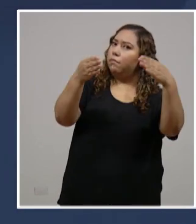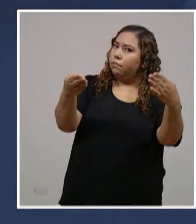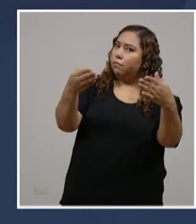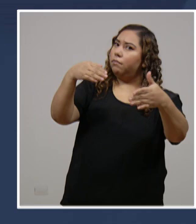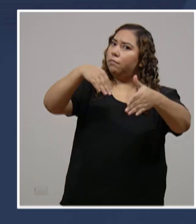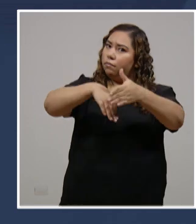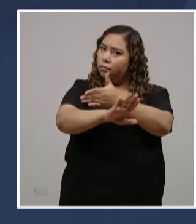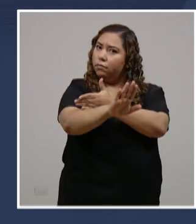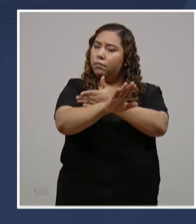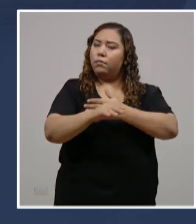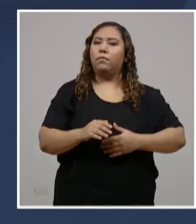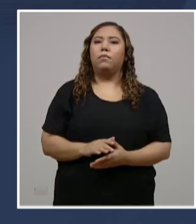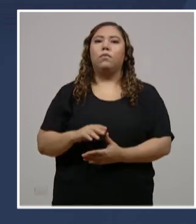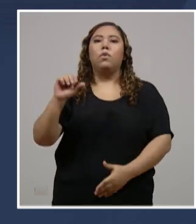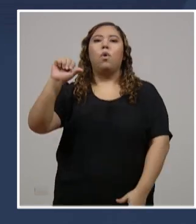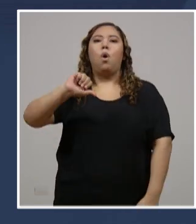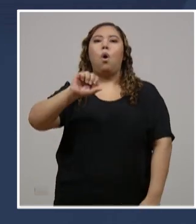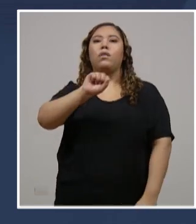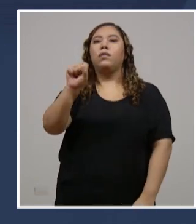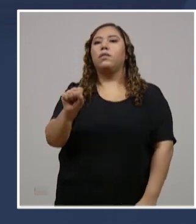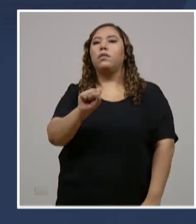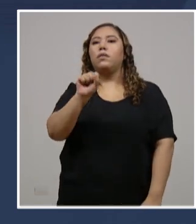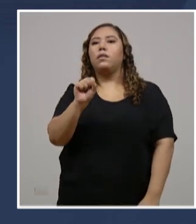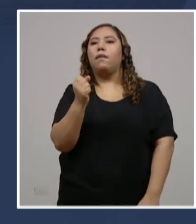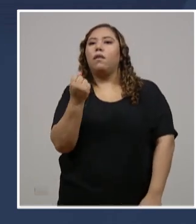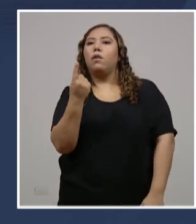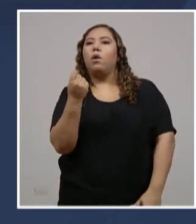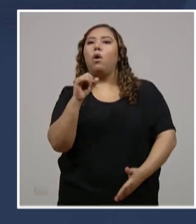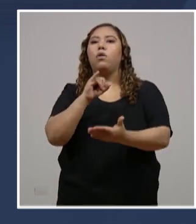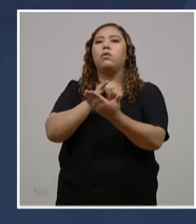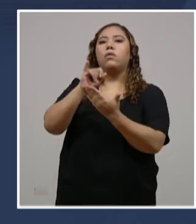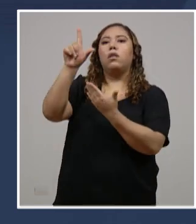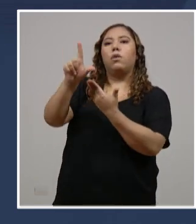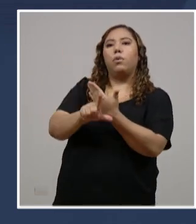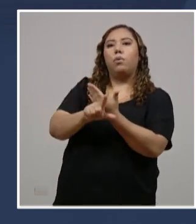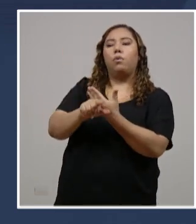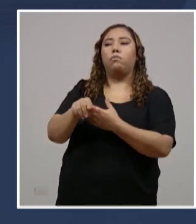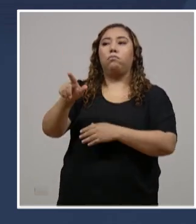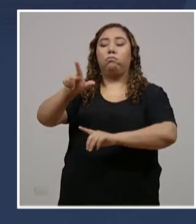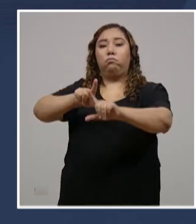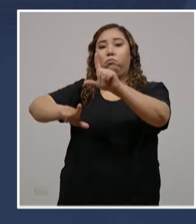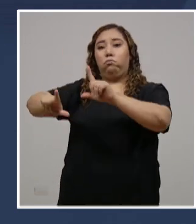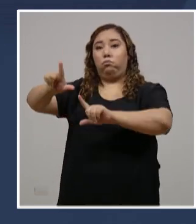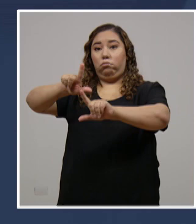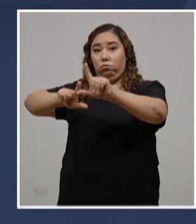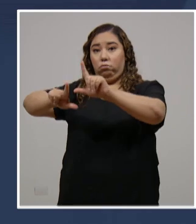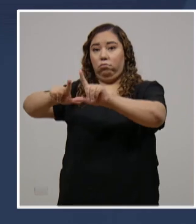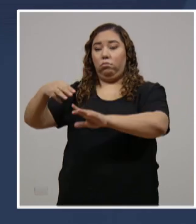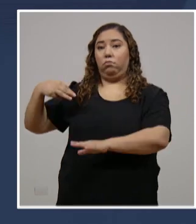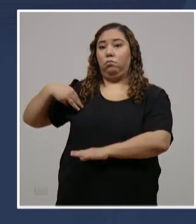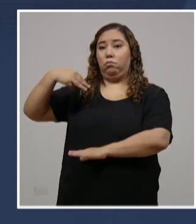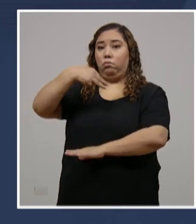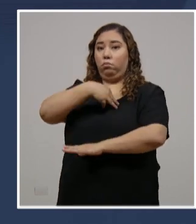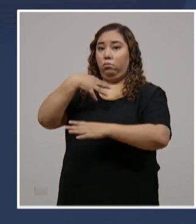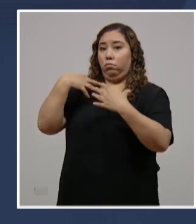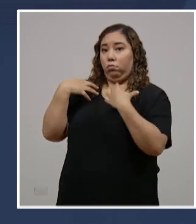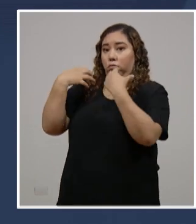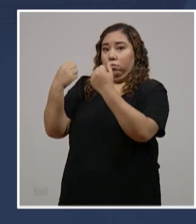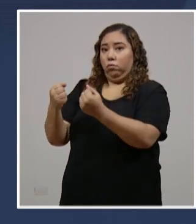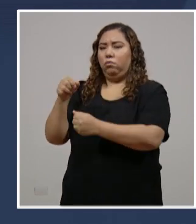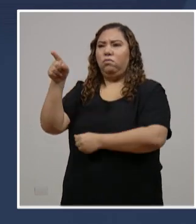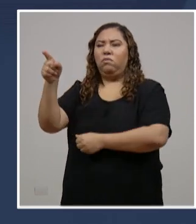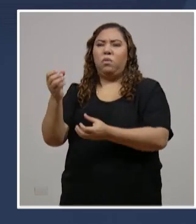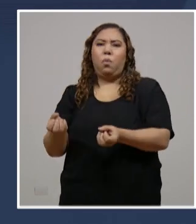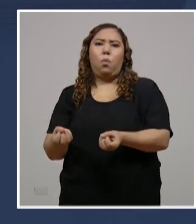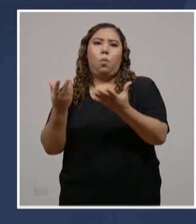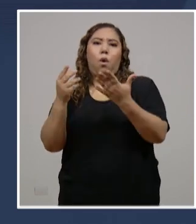Hoy, sábado 11 de julio del 2020, el Laboratorio Nacional de Virología ha procesado un total